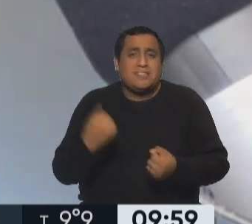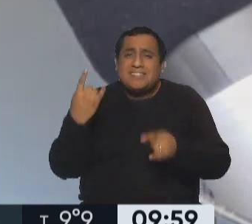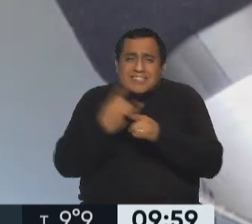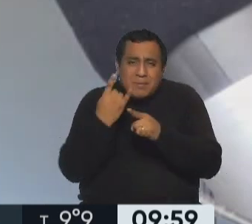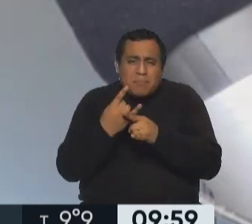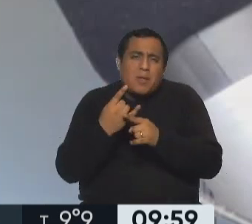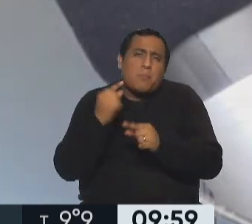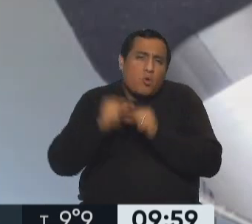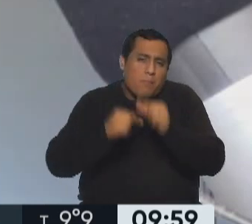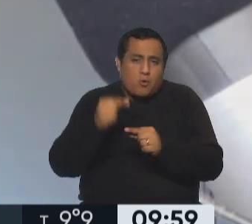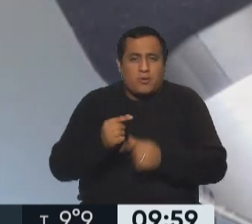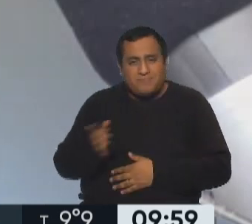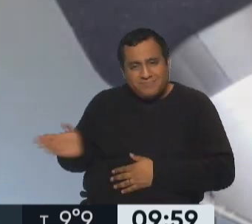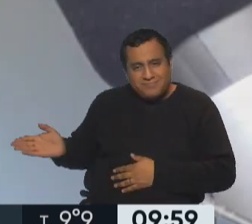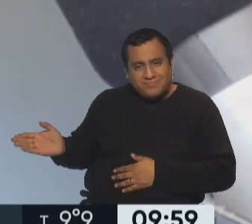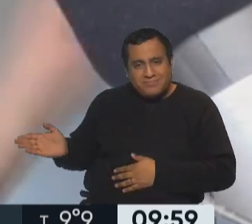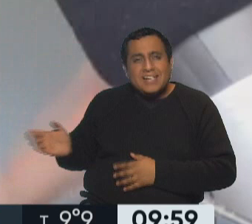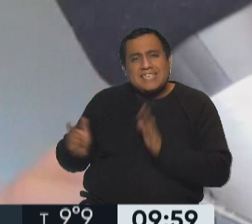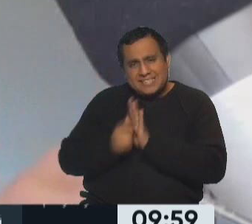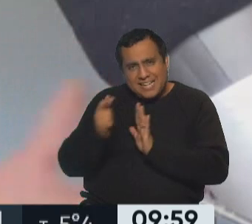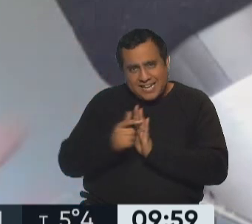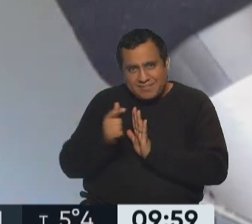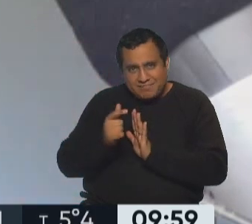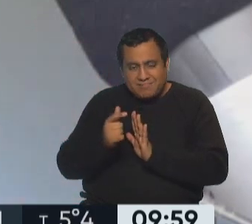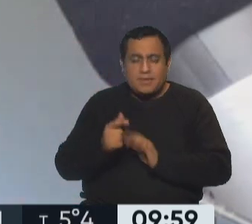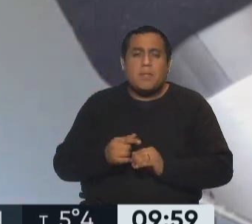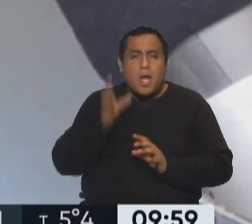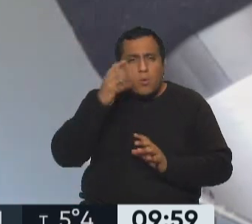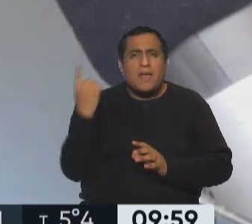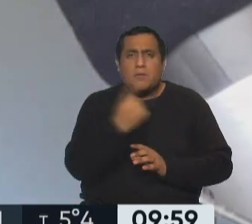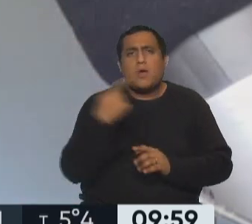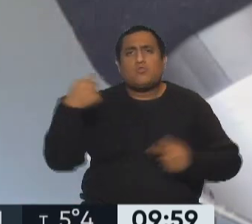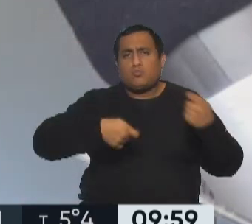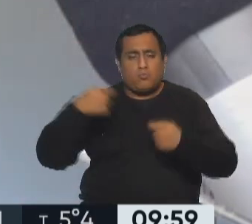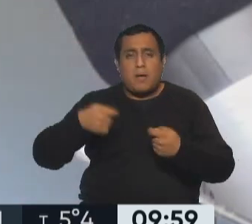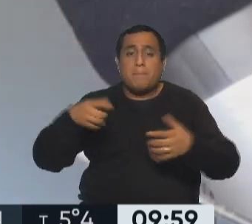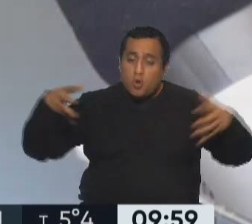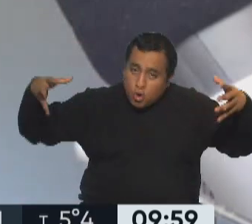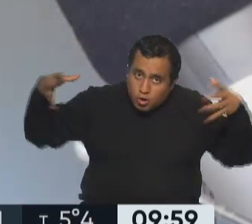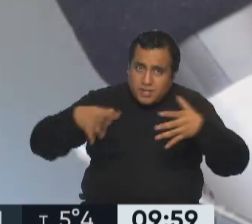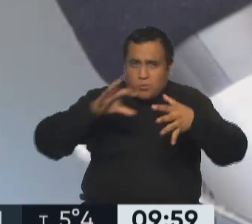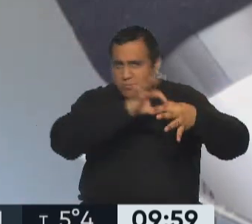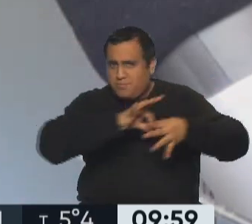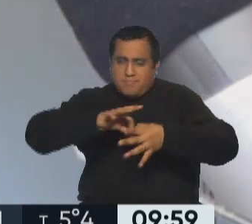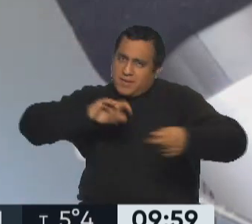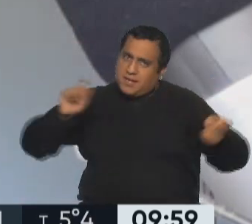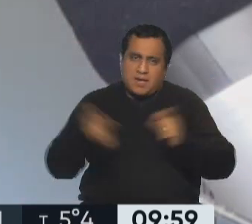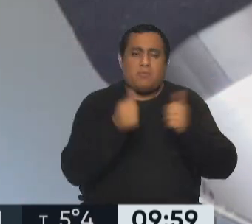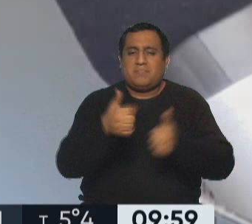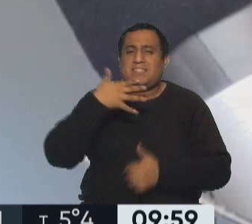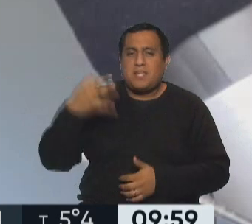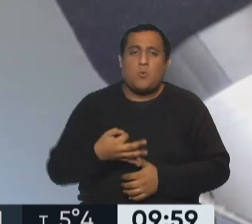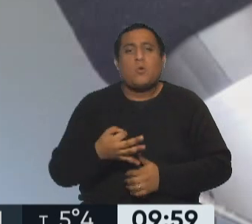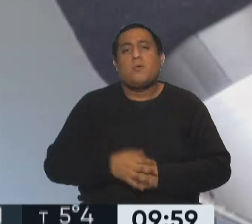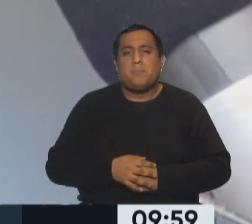granito granito arroba en casa salud ok arroba ni para tores y recuerden siempre que lo individual suma pero es lo colectivo lo que definitivamente transforma que